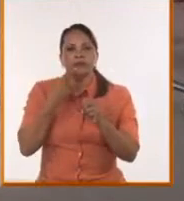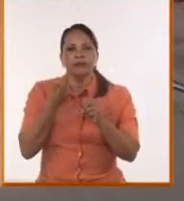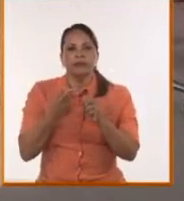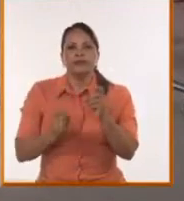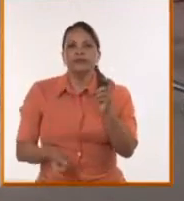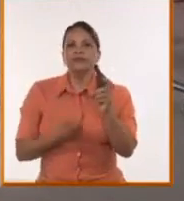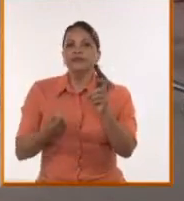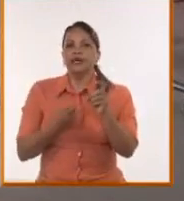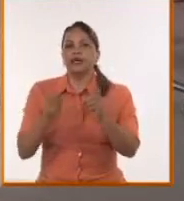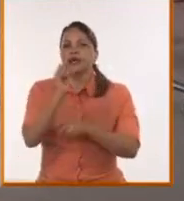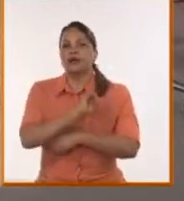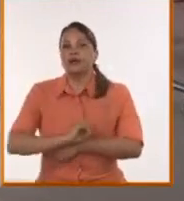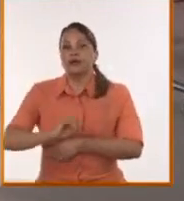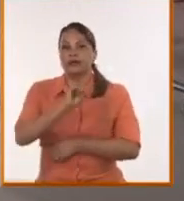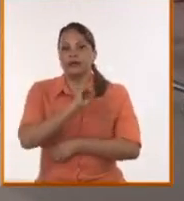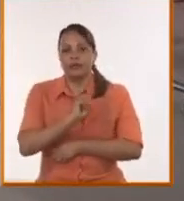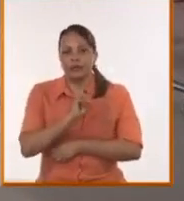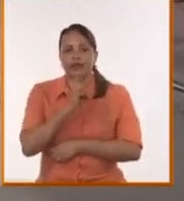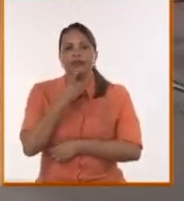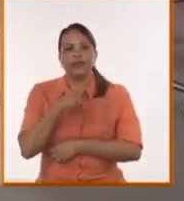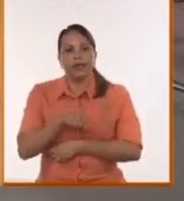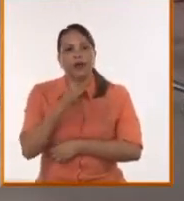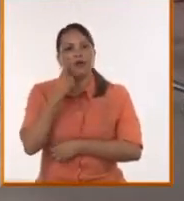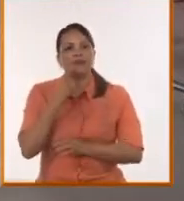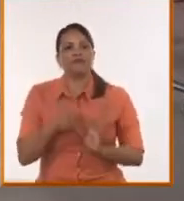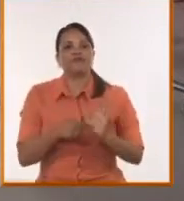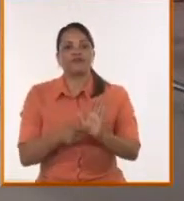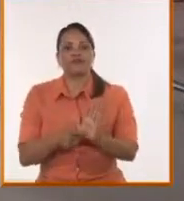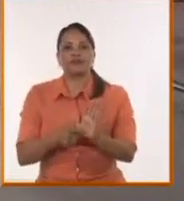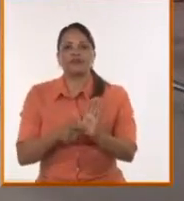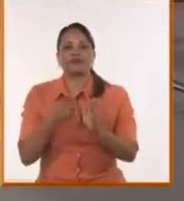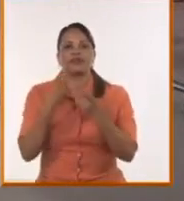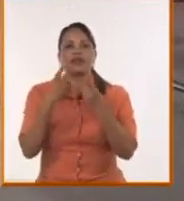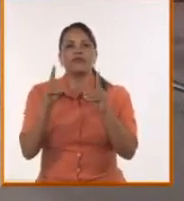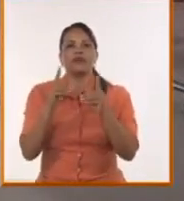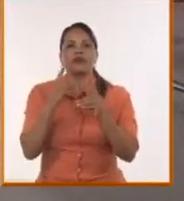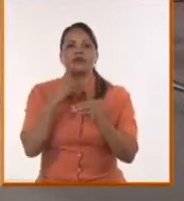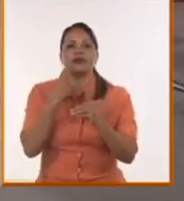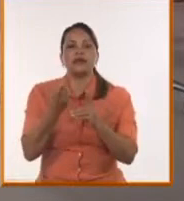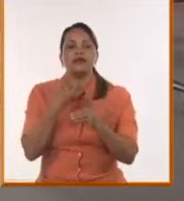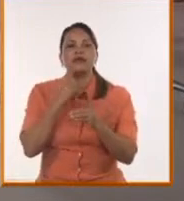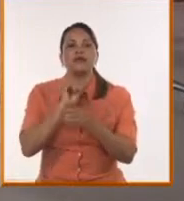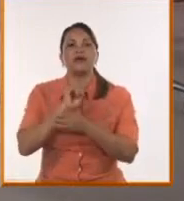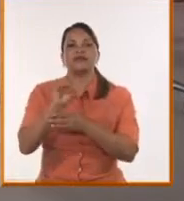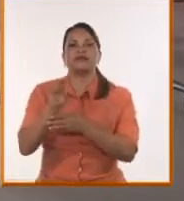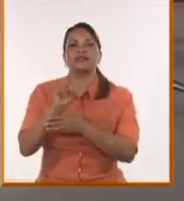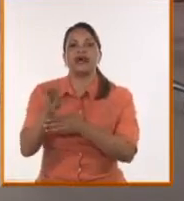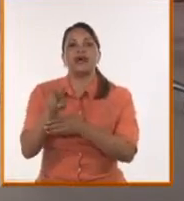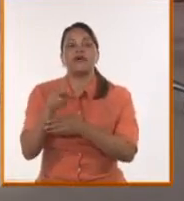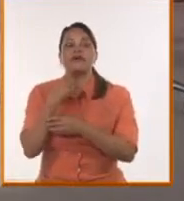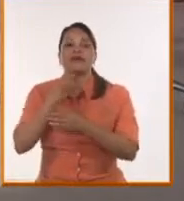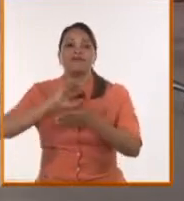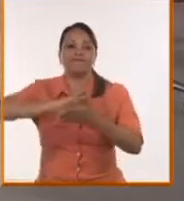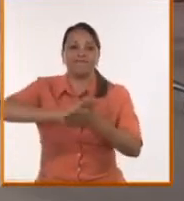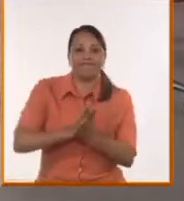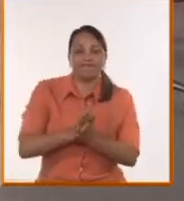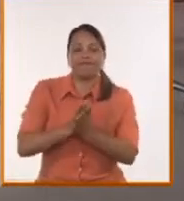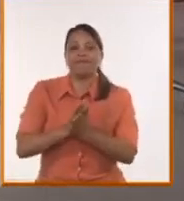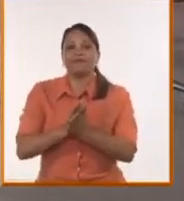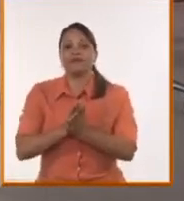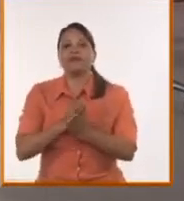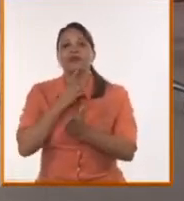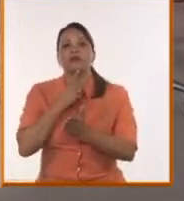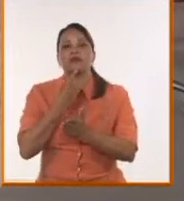la avanzada del crimen organizado, que está poniendo a nuestras democracias realmente en vilo y nos está lanzando contra la pared frente a la avanzada